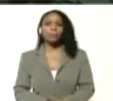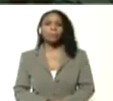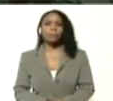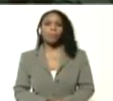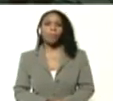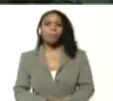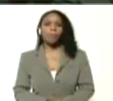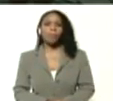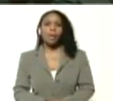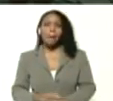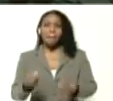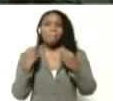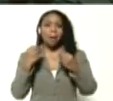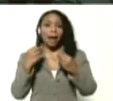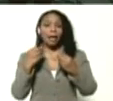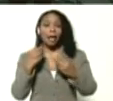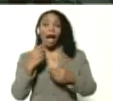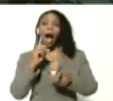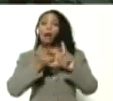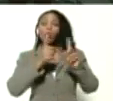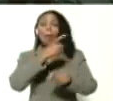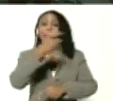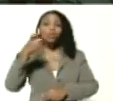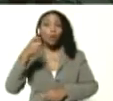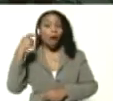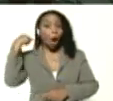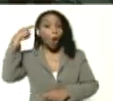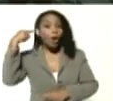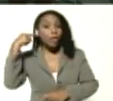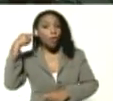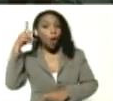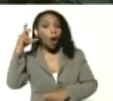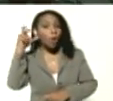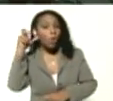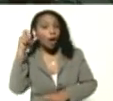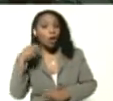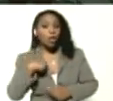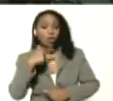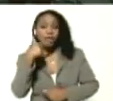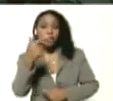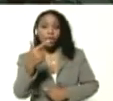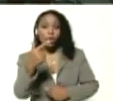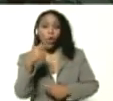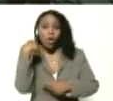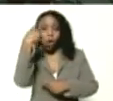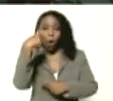para el que tenga oídos que oiga bien lo que estoy diciendo hoy